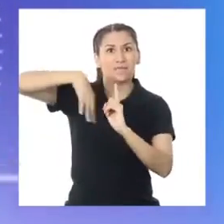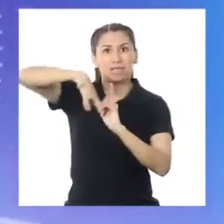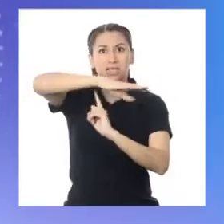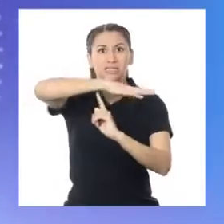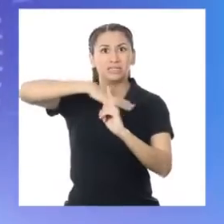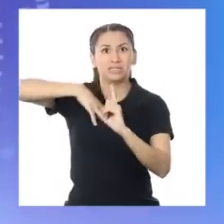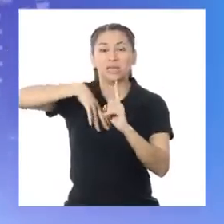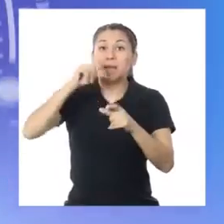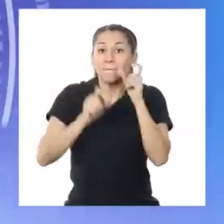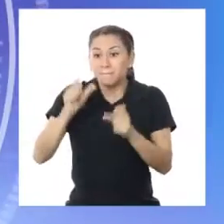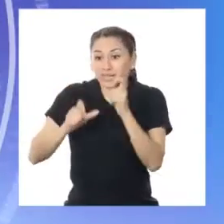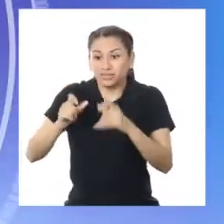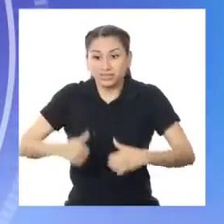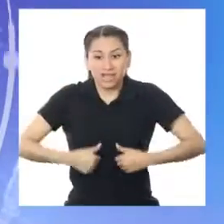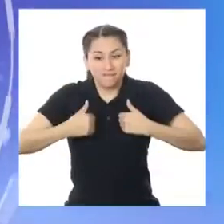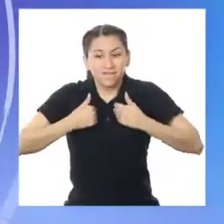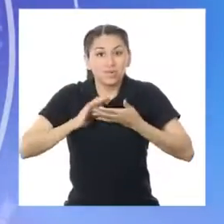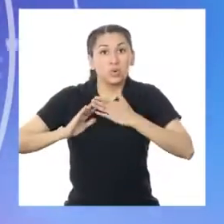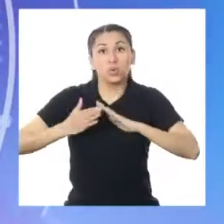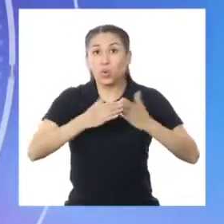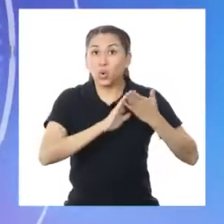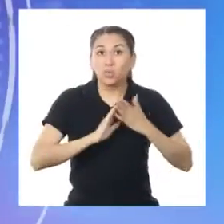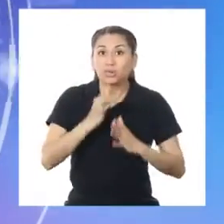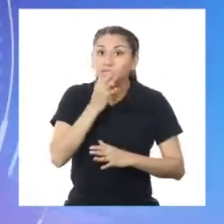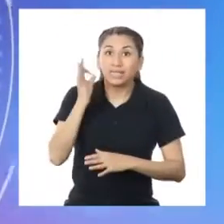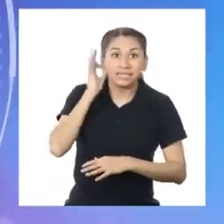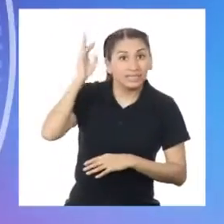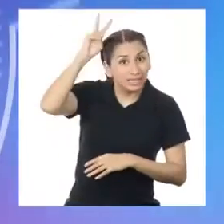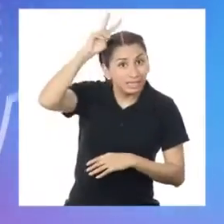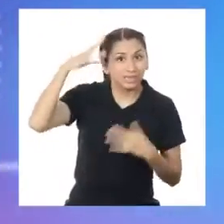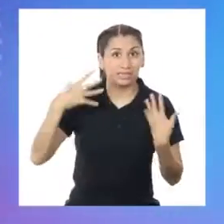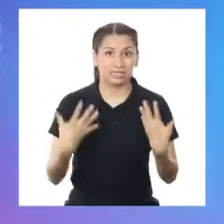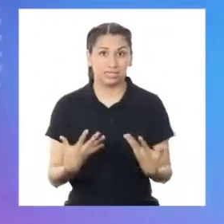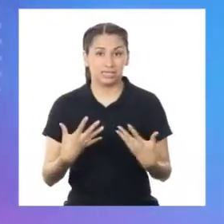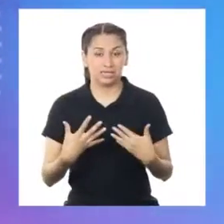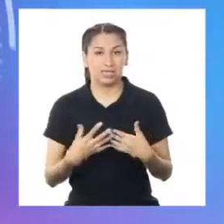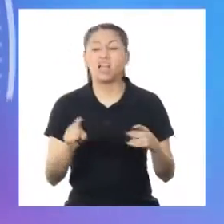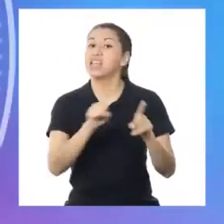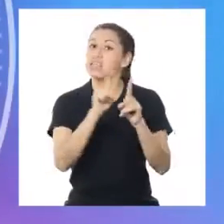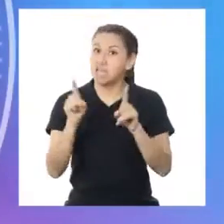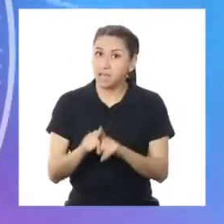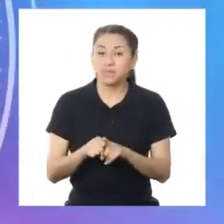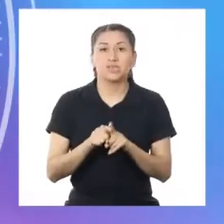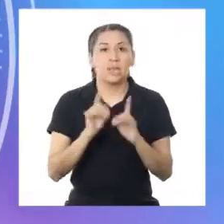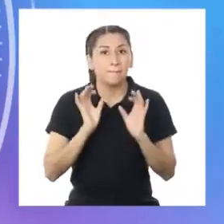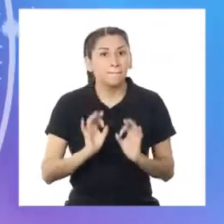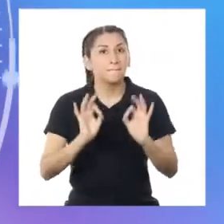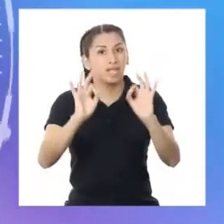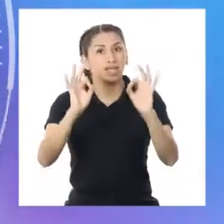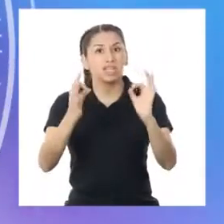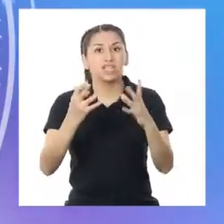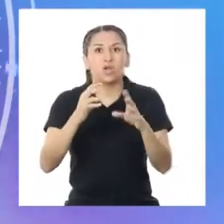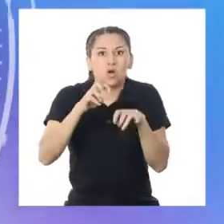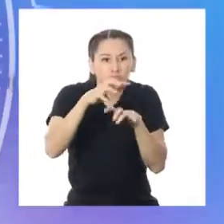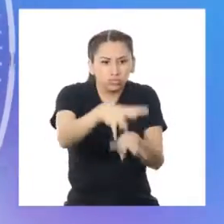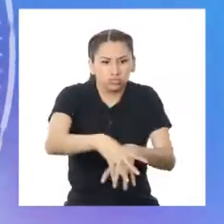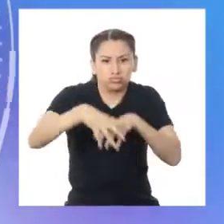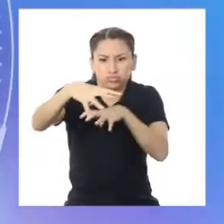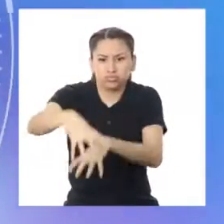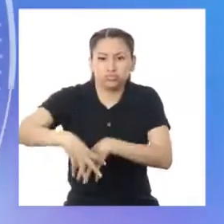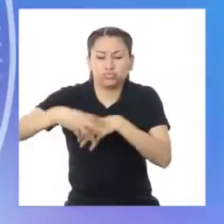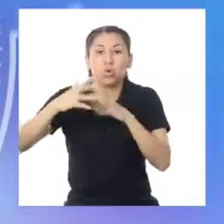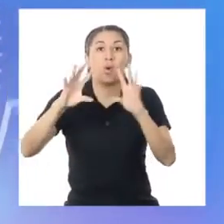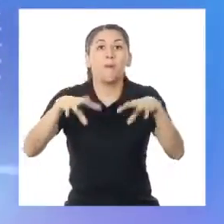y a las personas que viven en las comunidades indígenas. Y perjudica el desarrollo de los